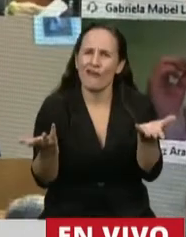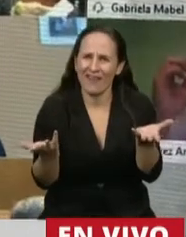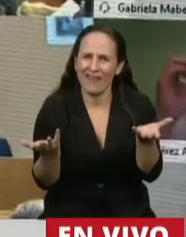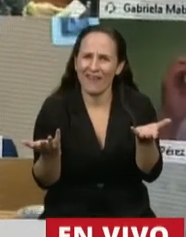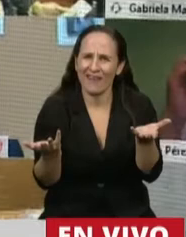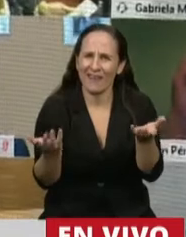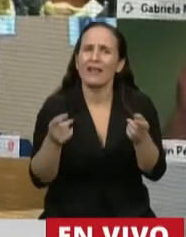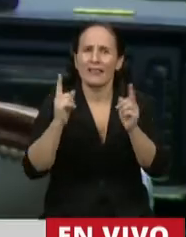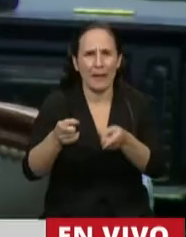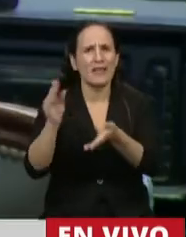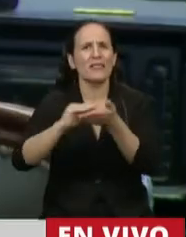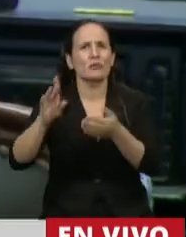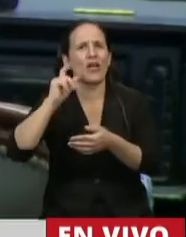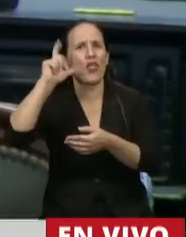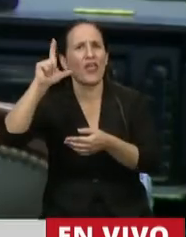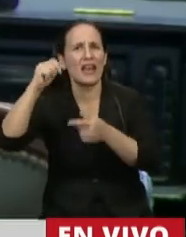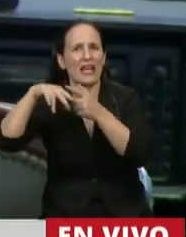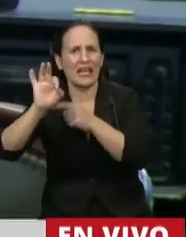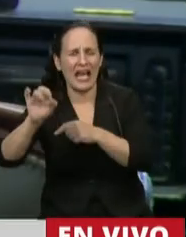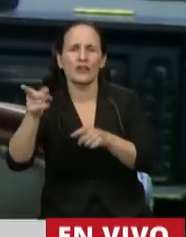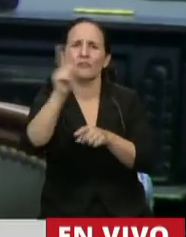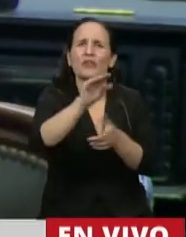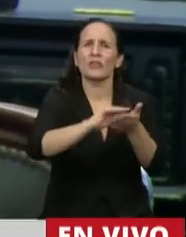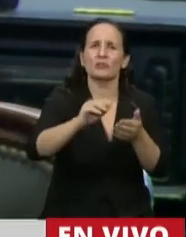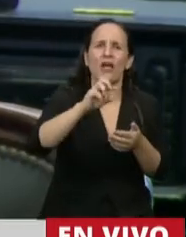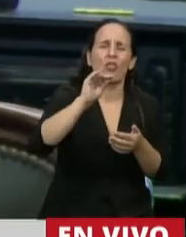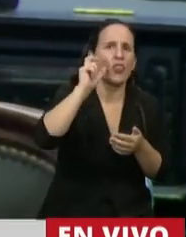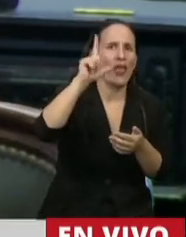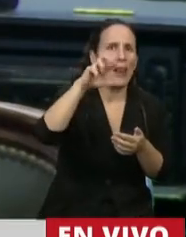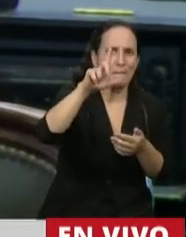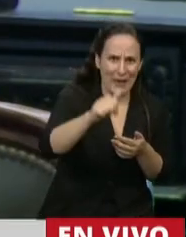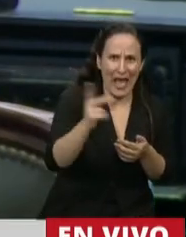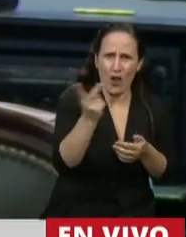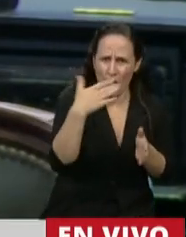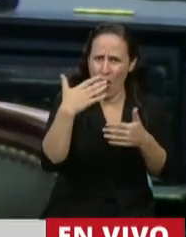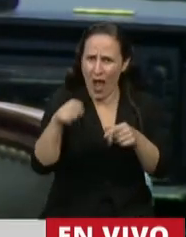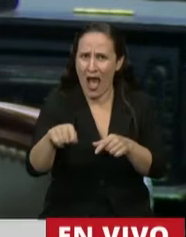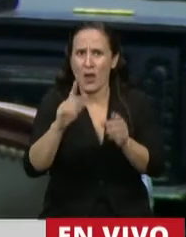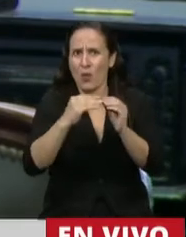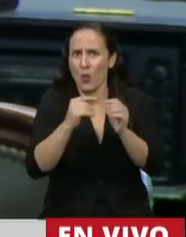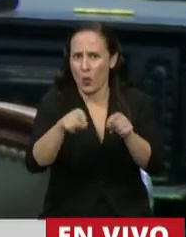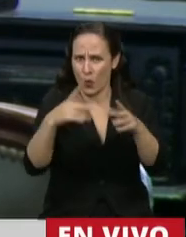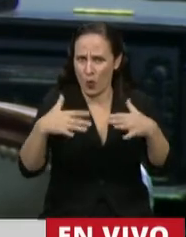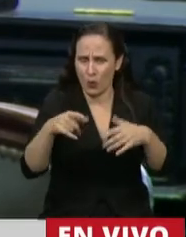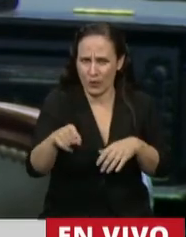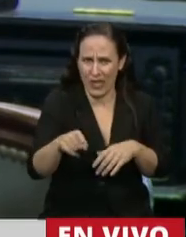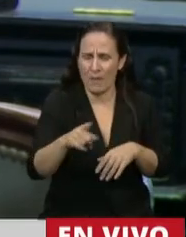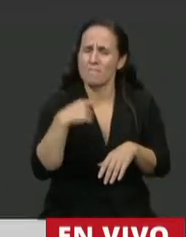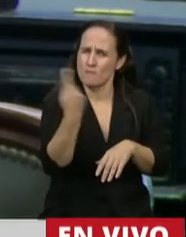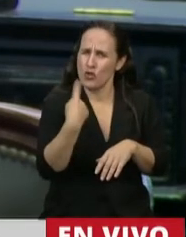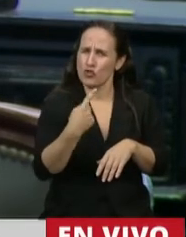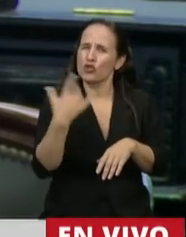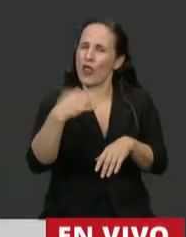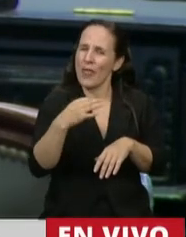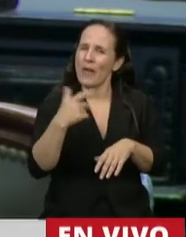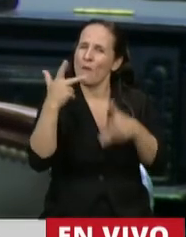También al diputado del Caño y a la diputada del Plas las escuché hablar de este, que era una de las tantas problemáticas que hay, pero creo que merece que nosotros nos